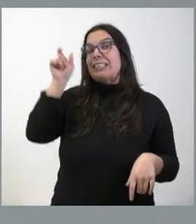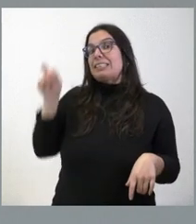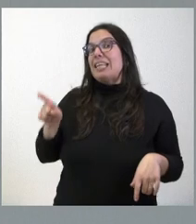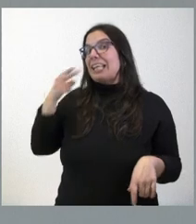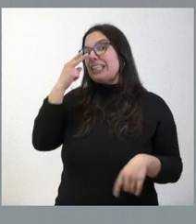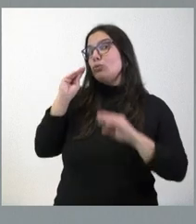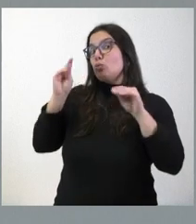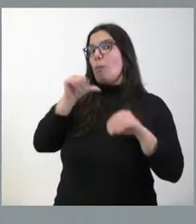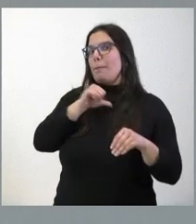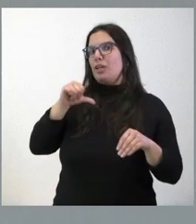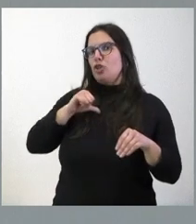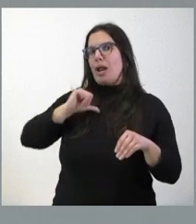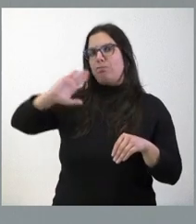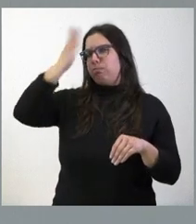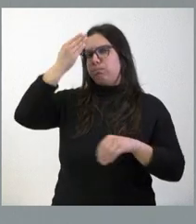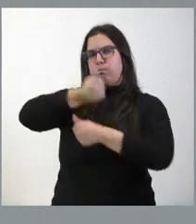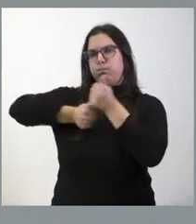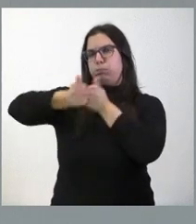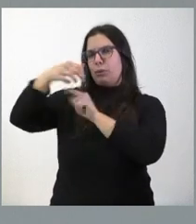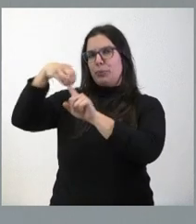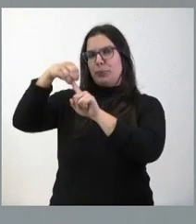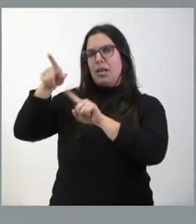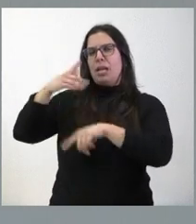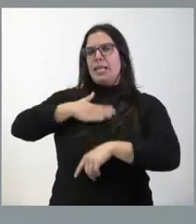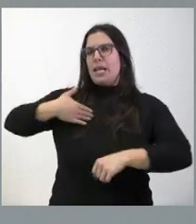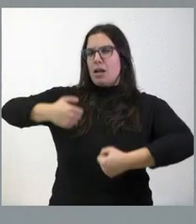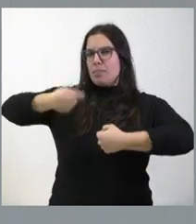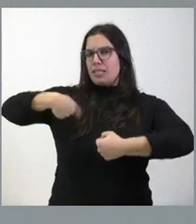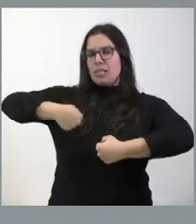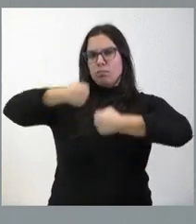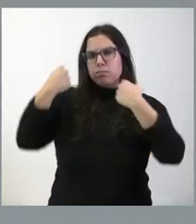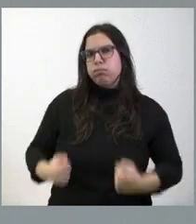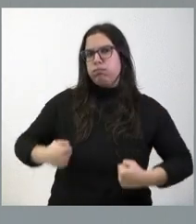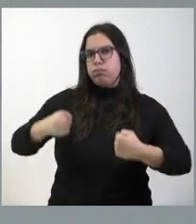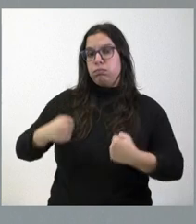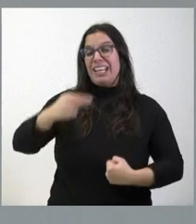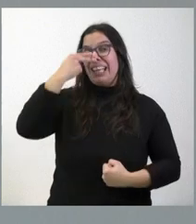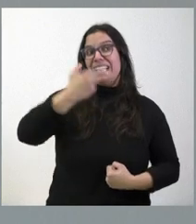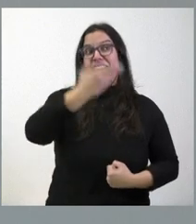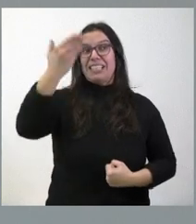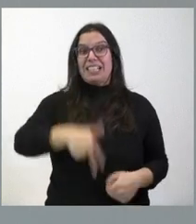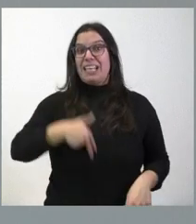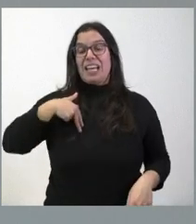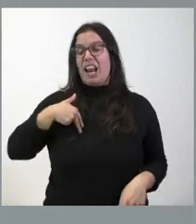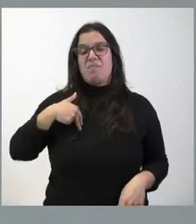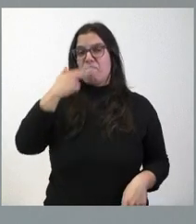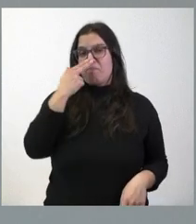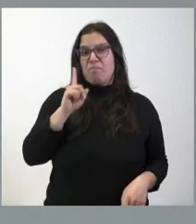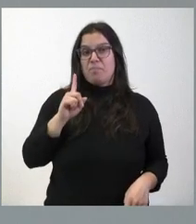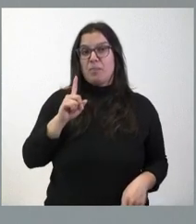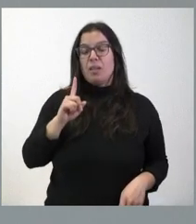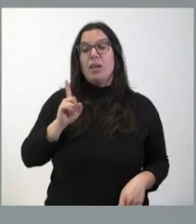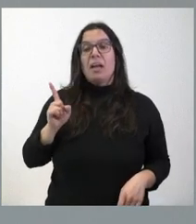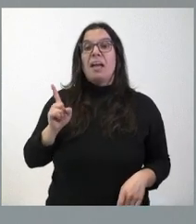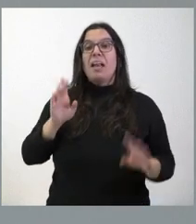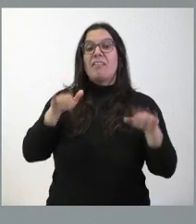personal, su interés de seguir en la presidencia del Gobierno por encima del interés general de los españoles y está dispuesto a ceder